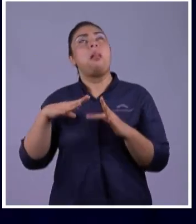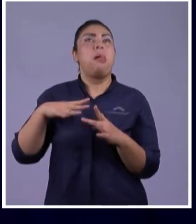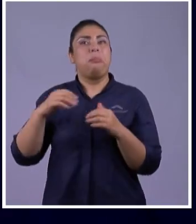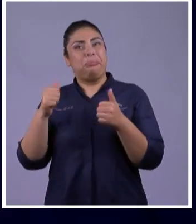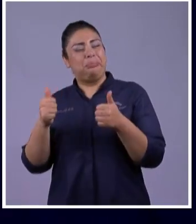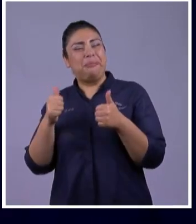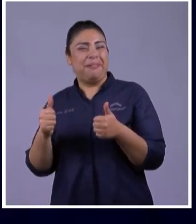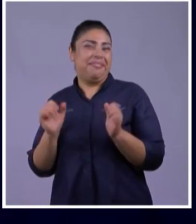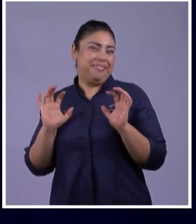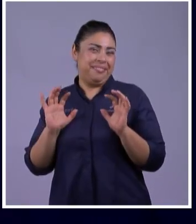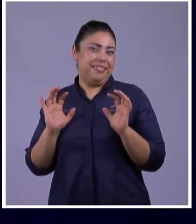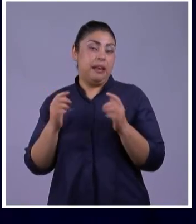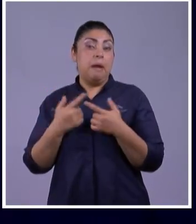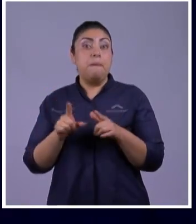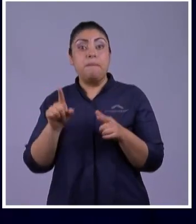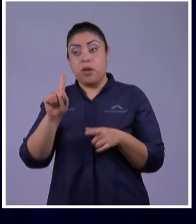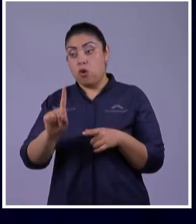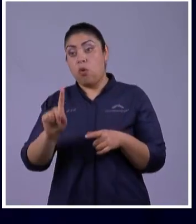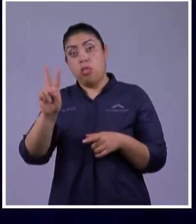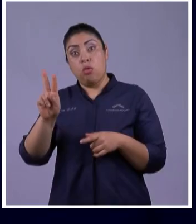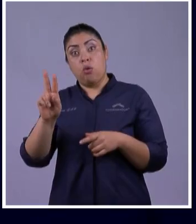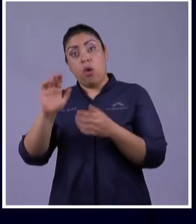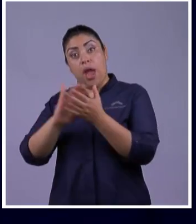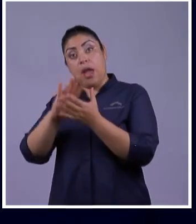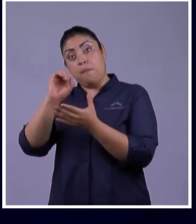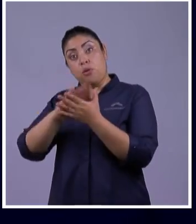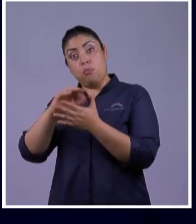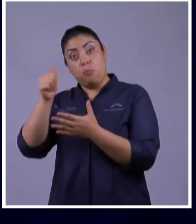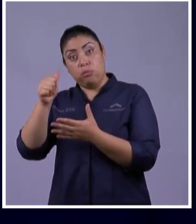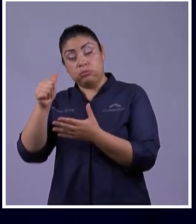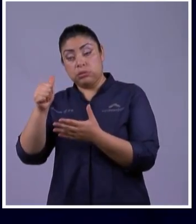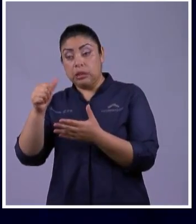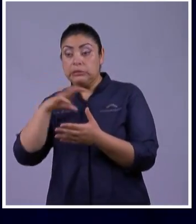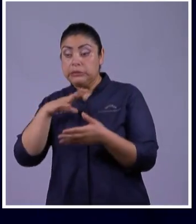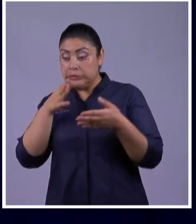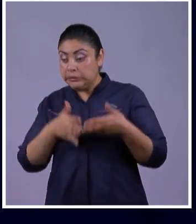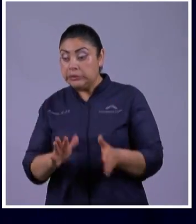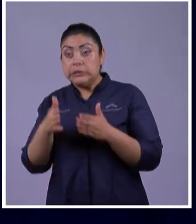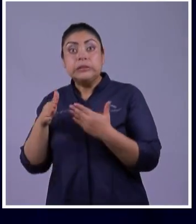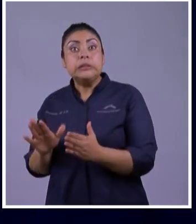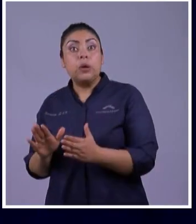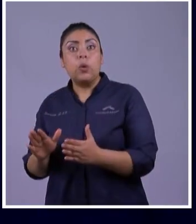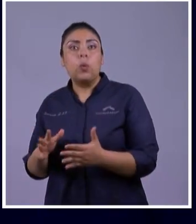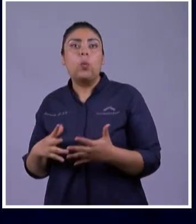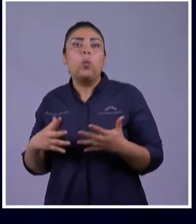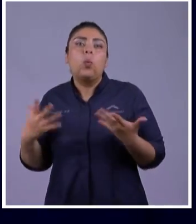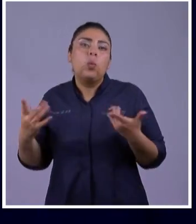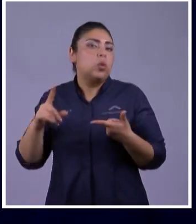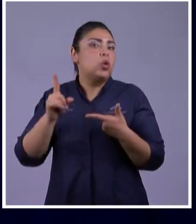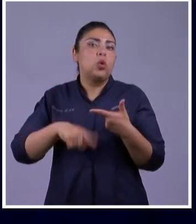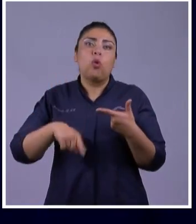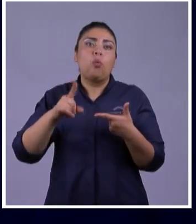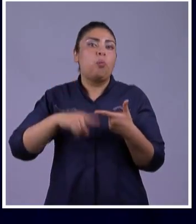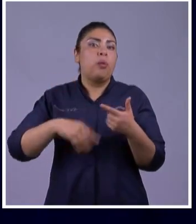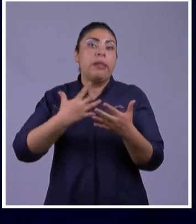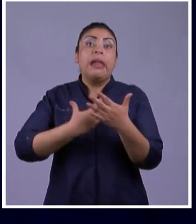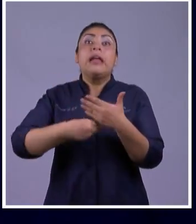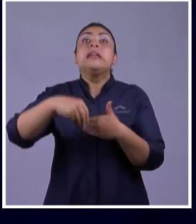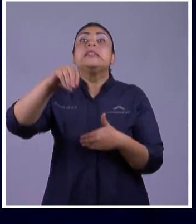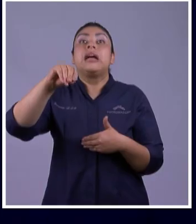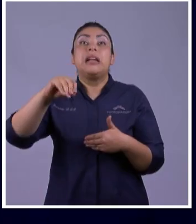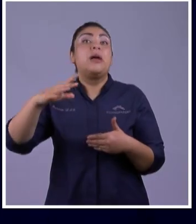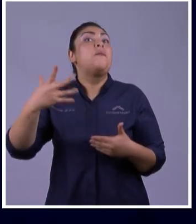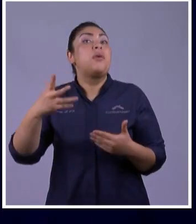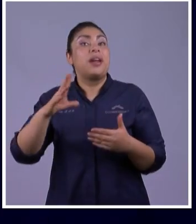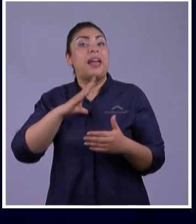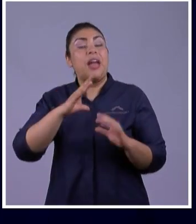niños Ellos quieren salir Y no pueden No pueden Porque hay que cuidar al niño Yo me recuerdo Que una vez le dije a Cachito Íbamos